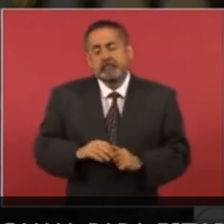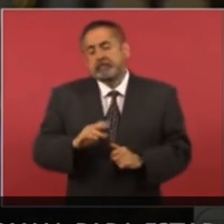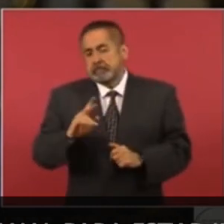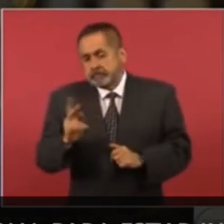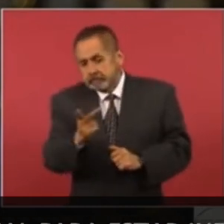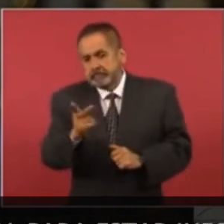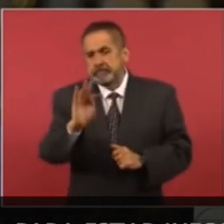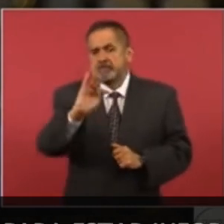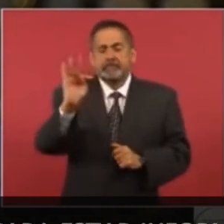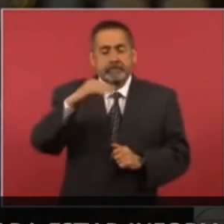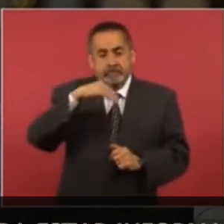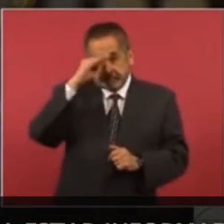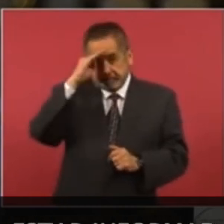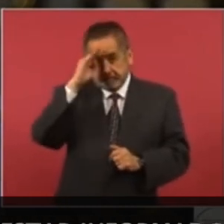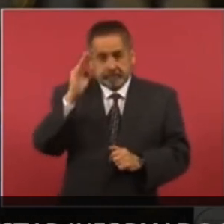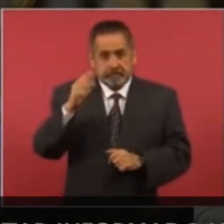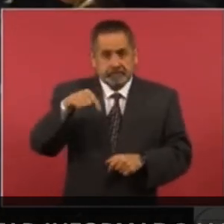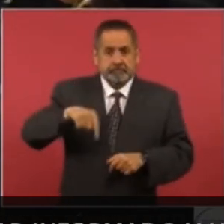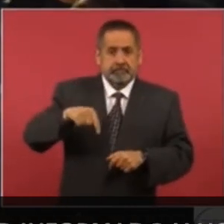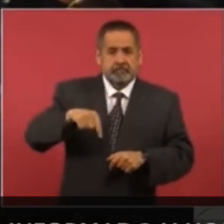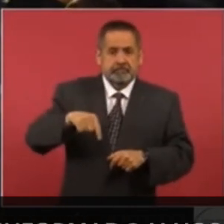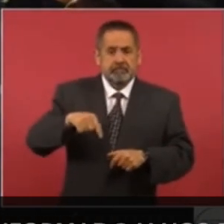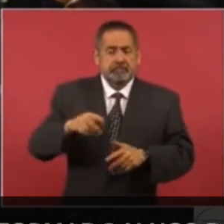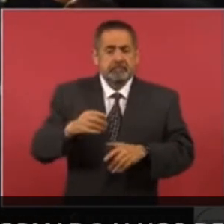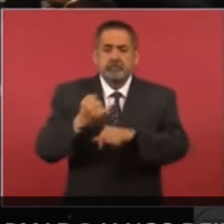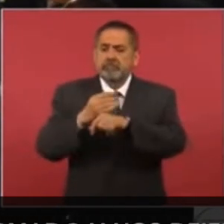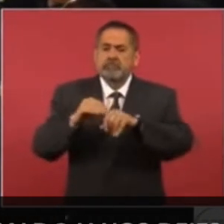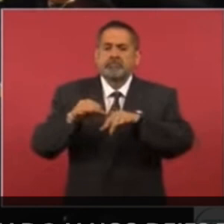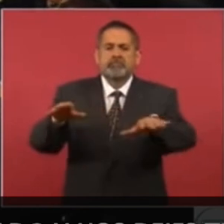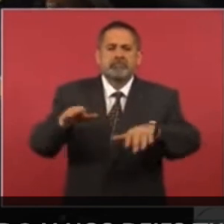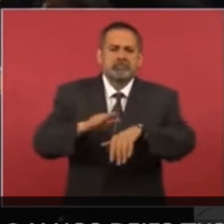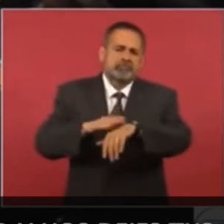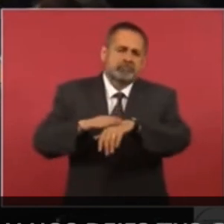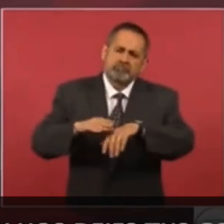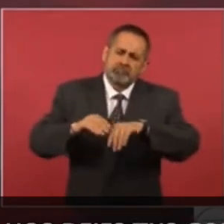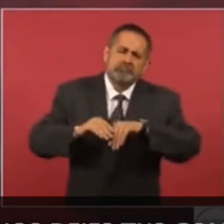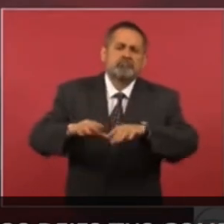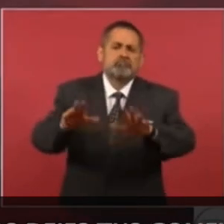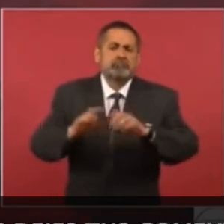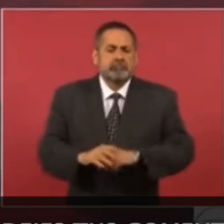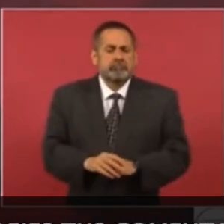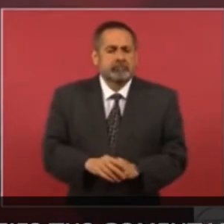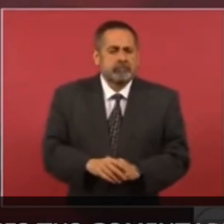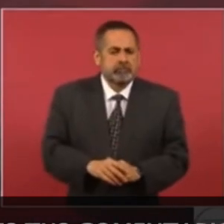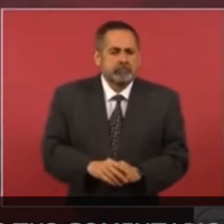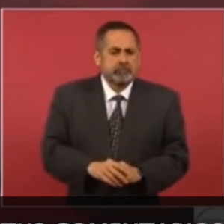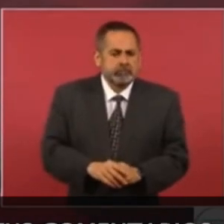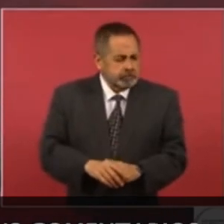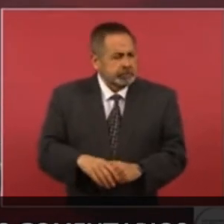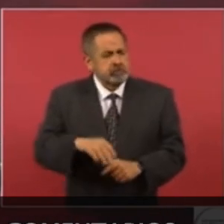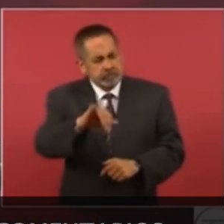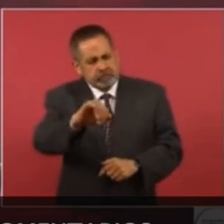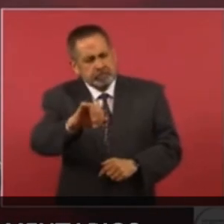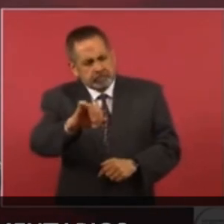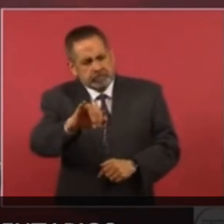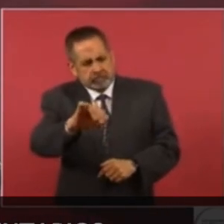se podría dar el informe. Sí, cuando sea el momento.